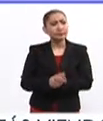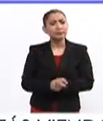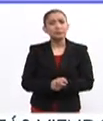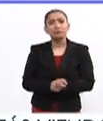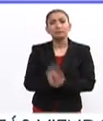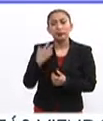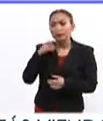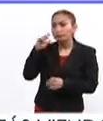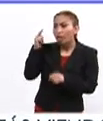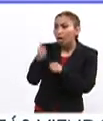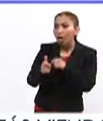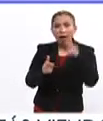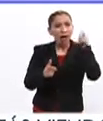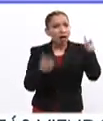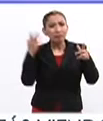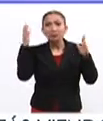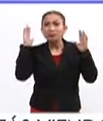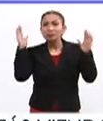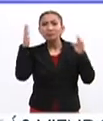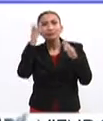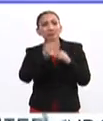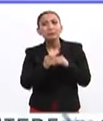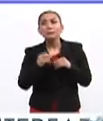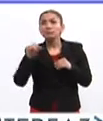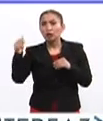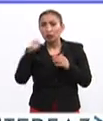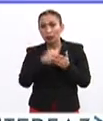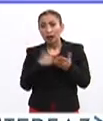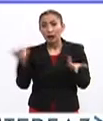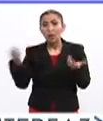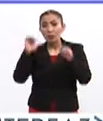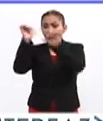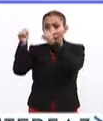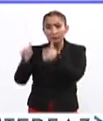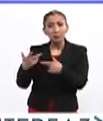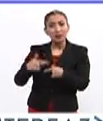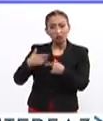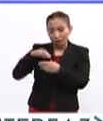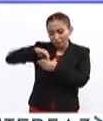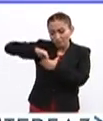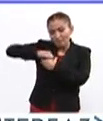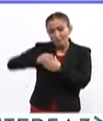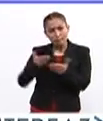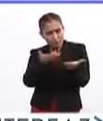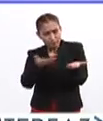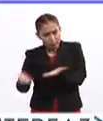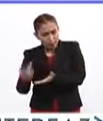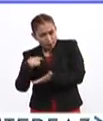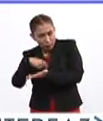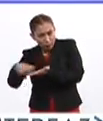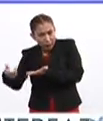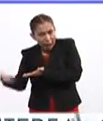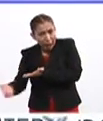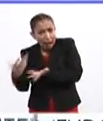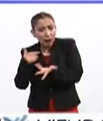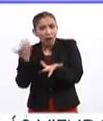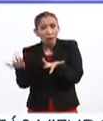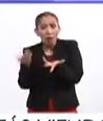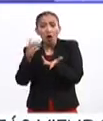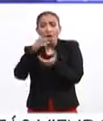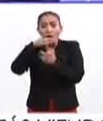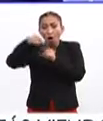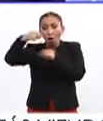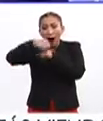se van a encontrar maravillosamente también con artesanos que les van a ofrecer con hojas de